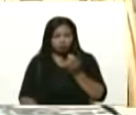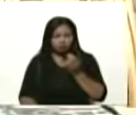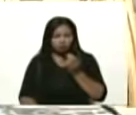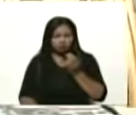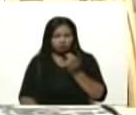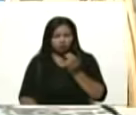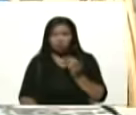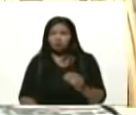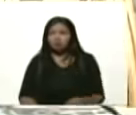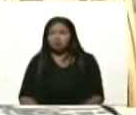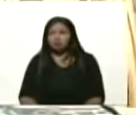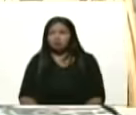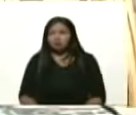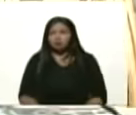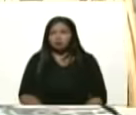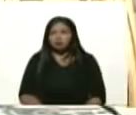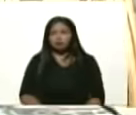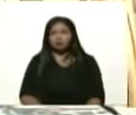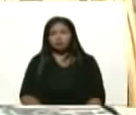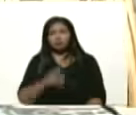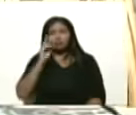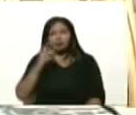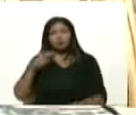ahí estaba Evo hablándole a la juventud